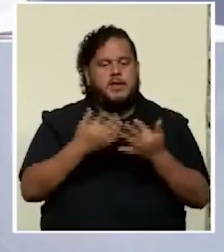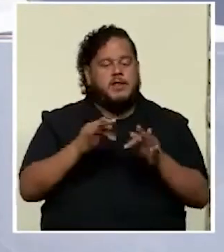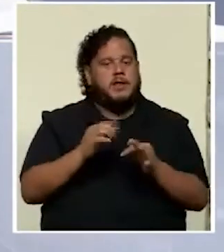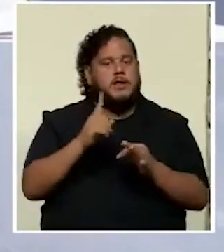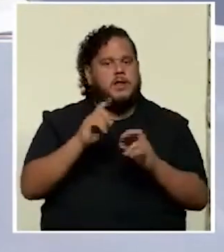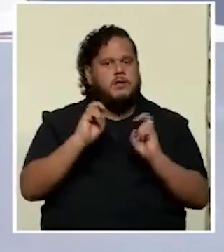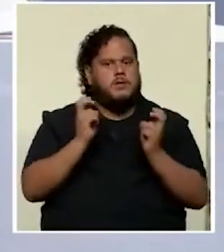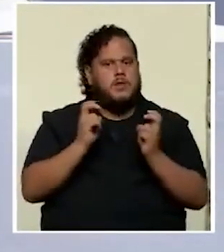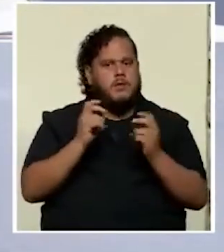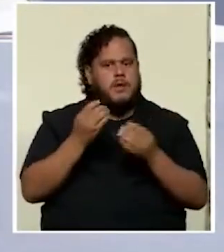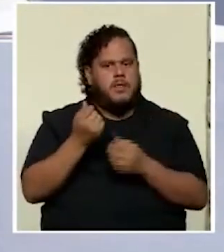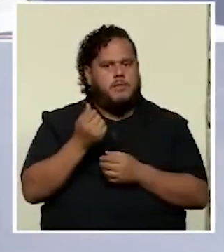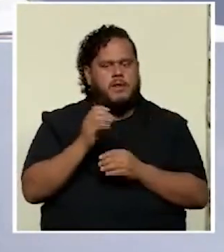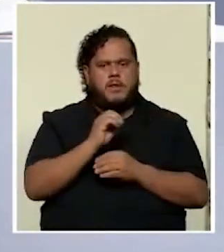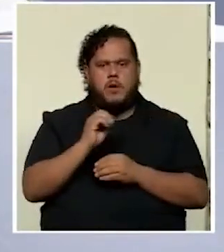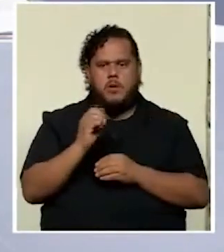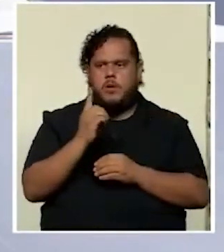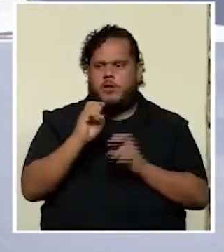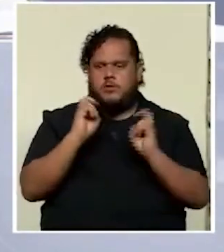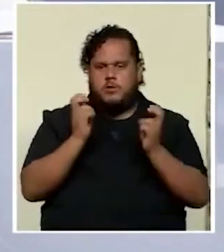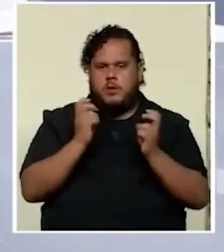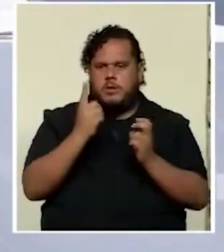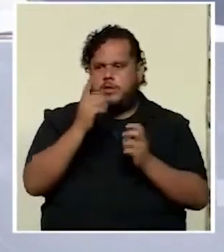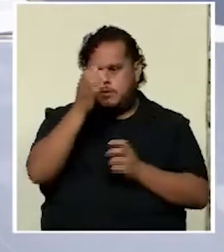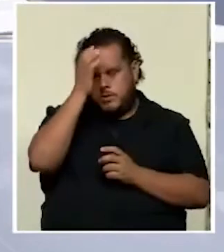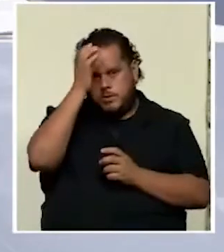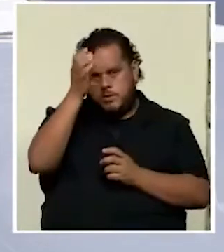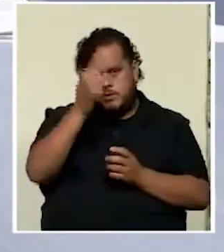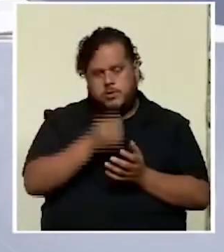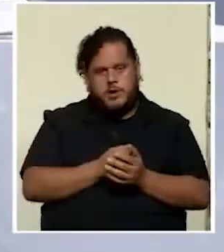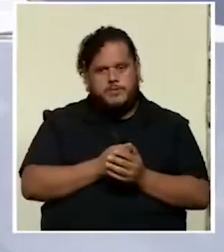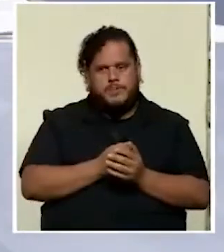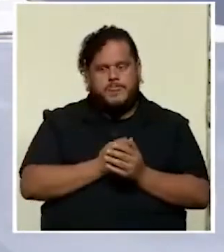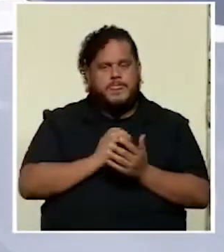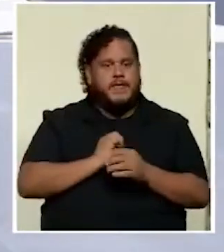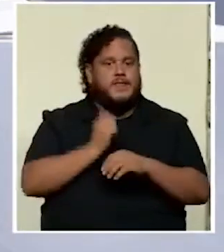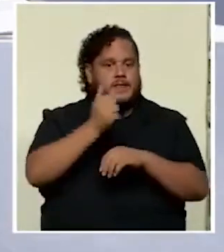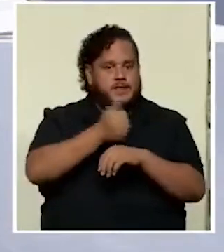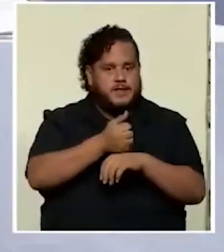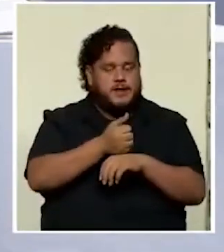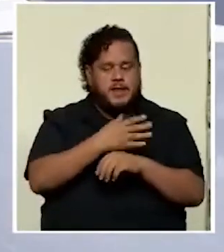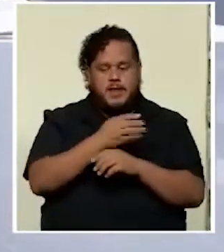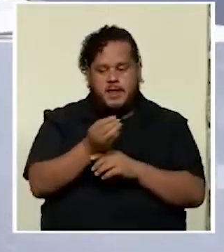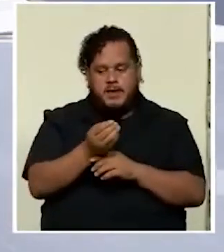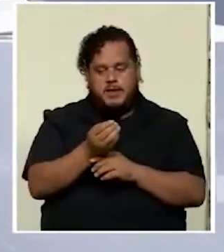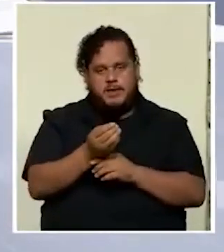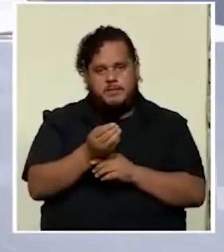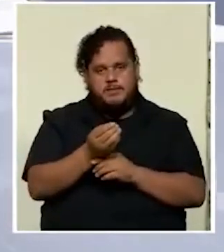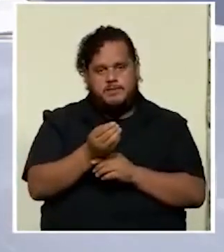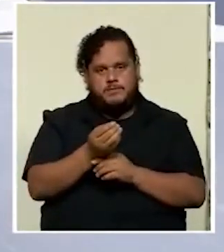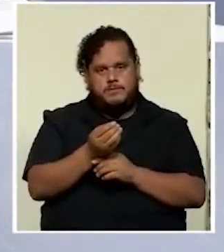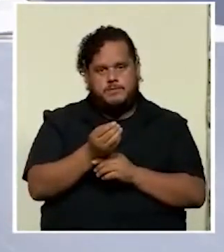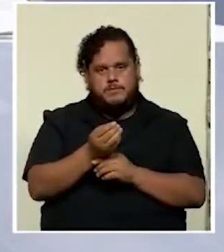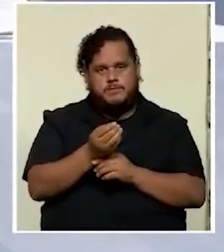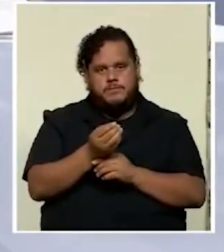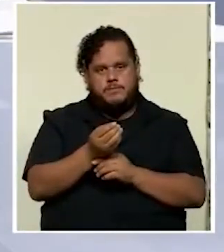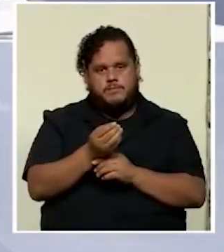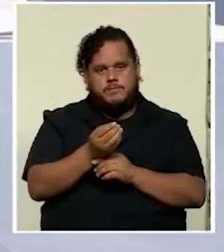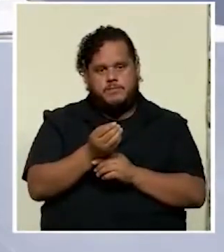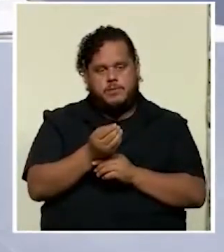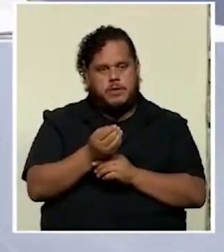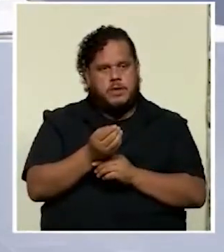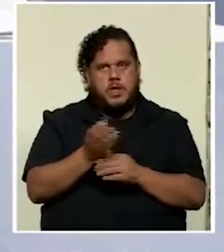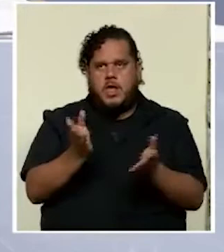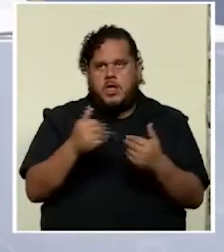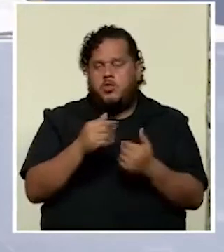plata o es un tema de una cultura que está instalada y que no